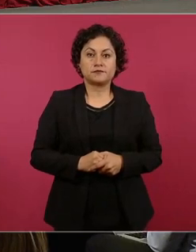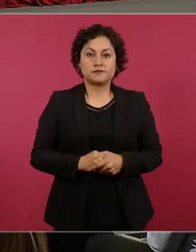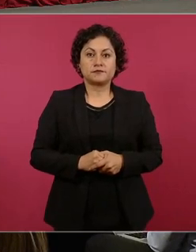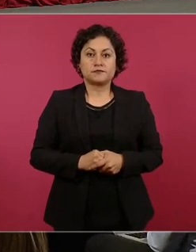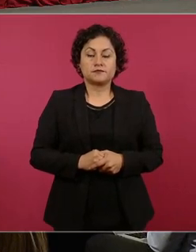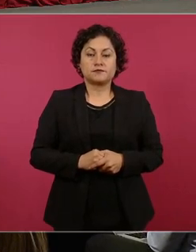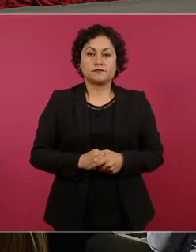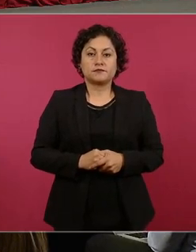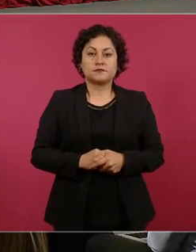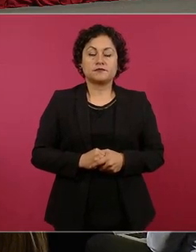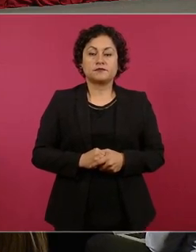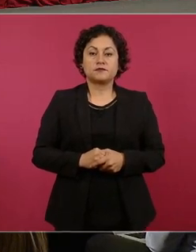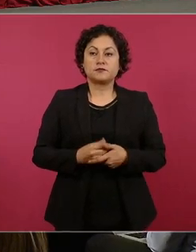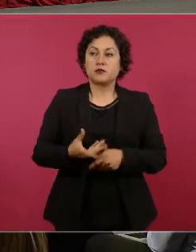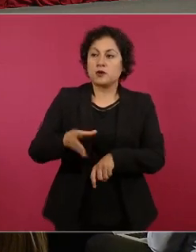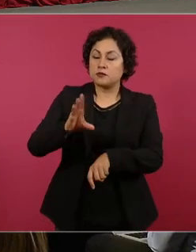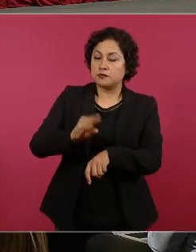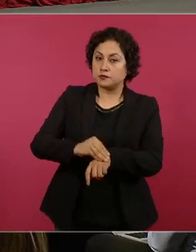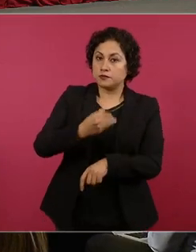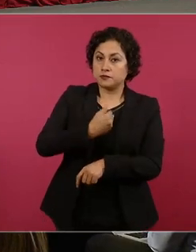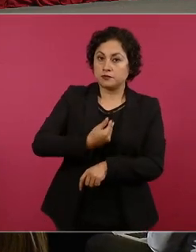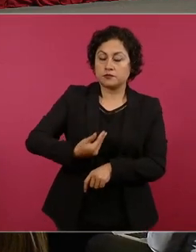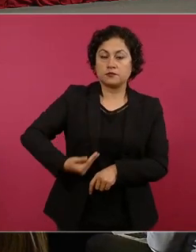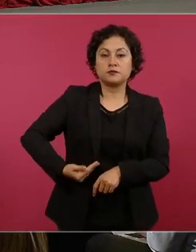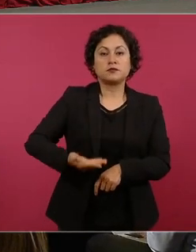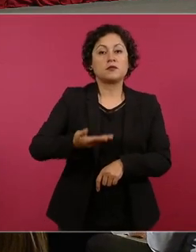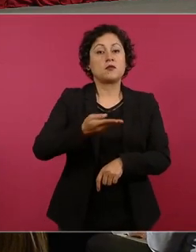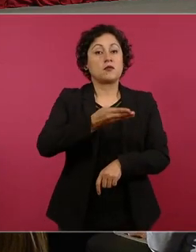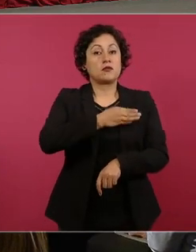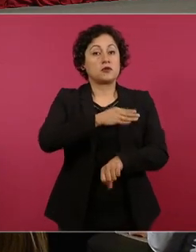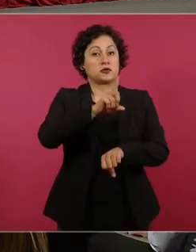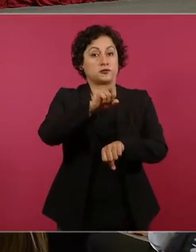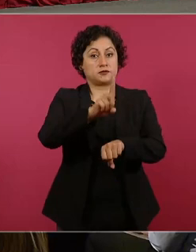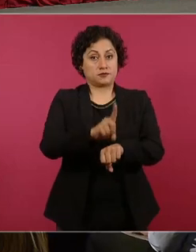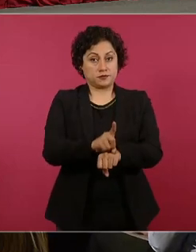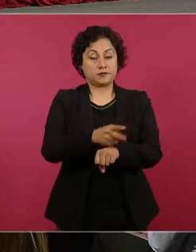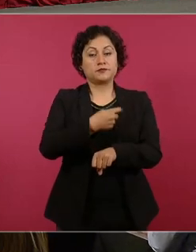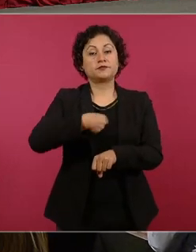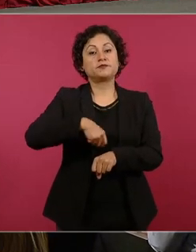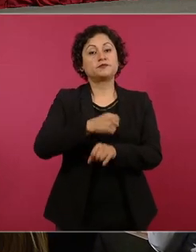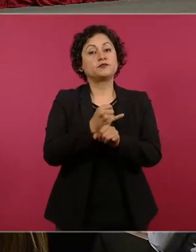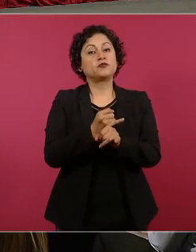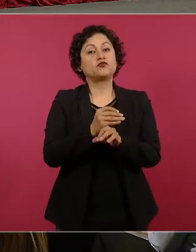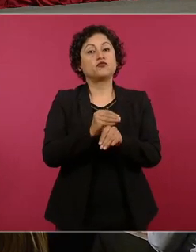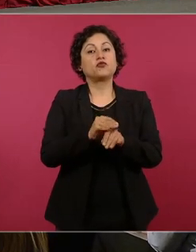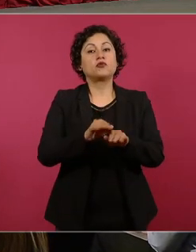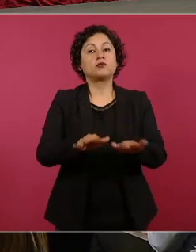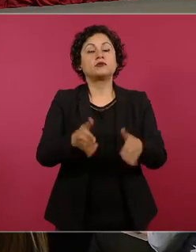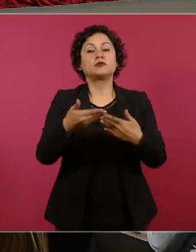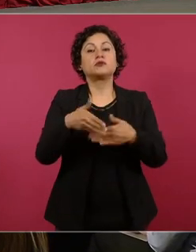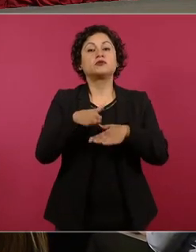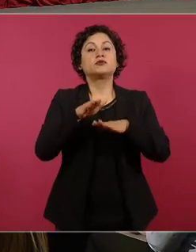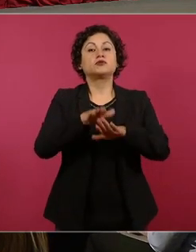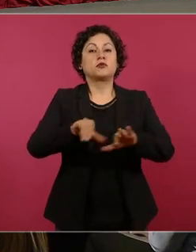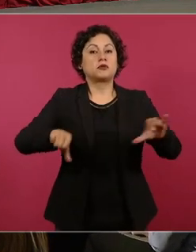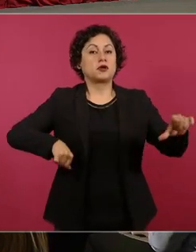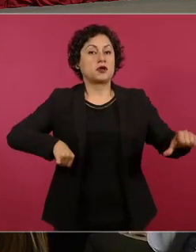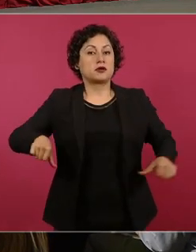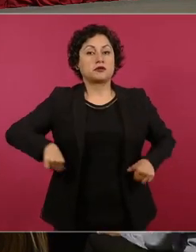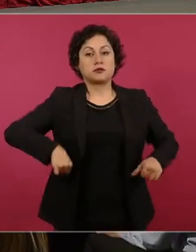Con su permiso, señor presidente. Buenos días. Vamos a informar sobre las actividades. Adelante, por favor.